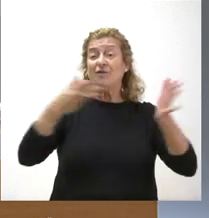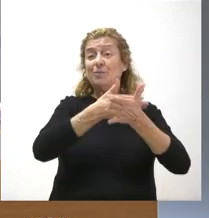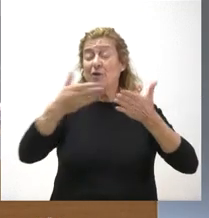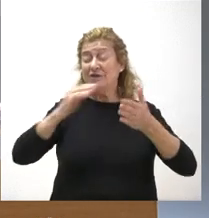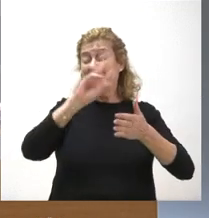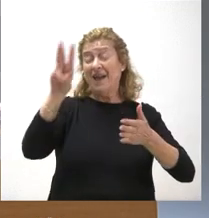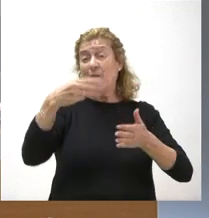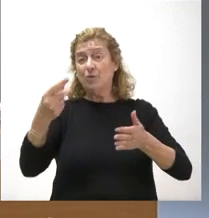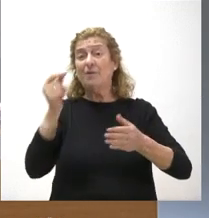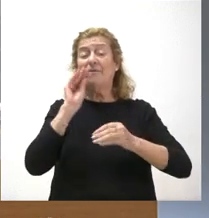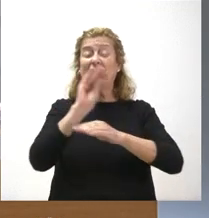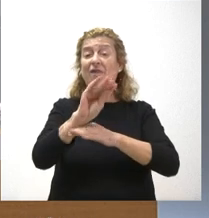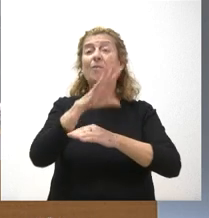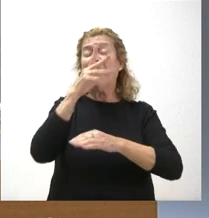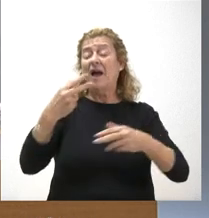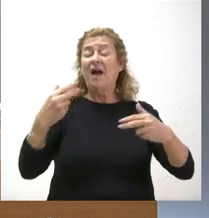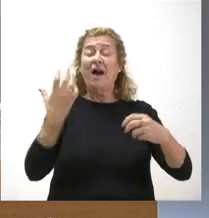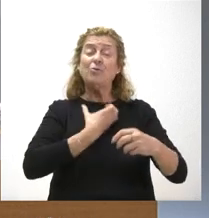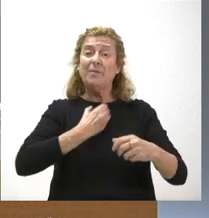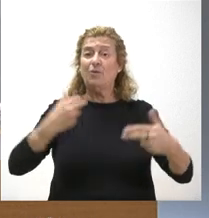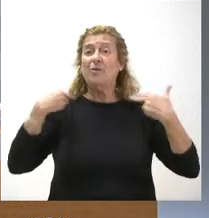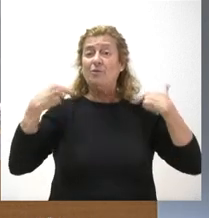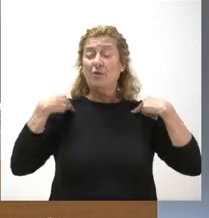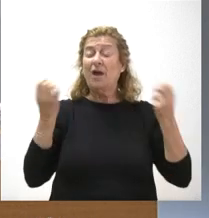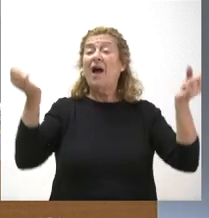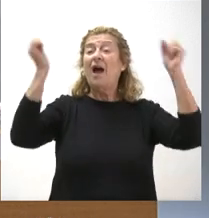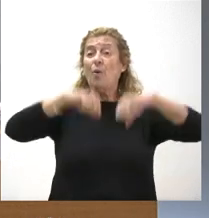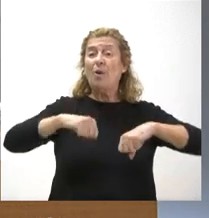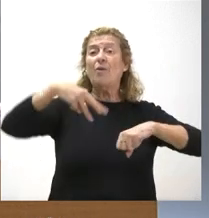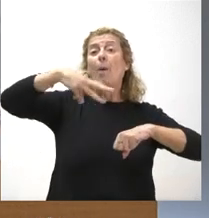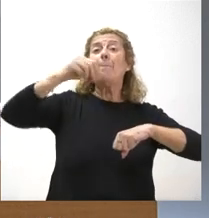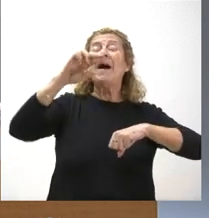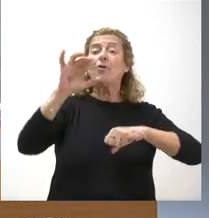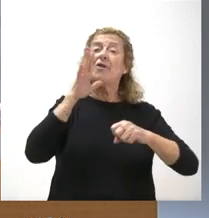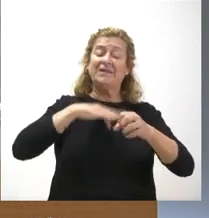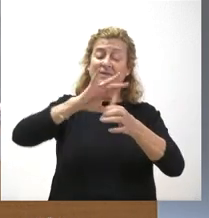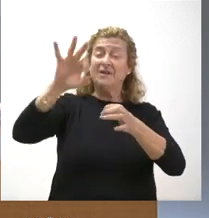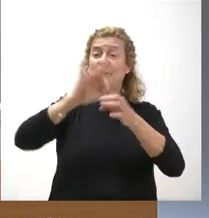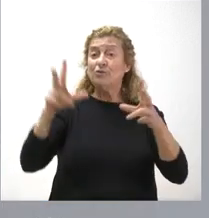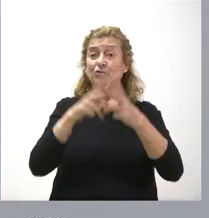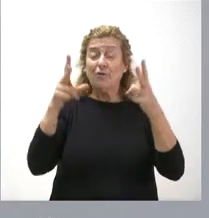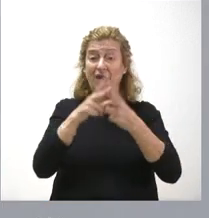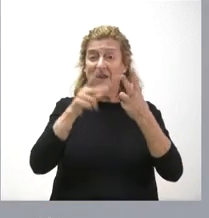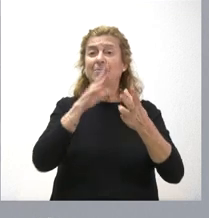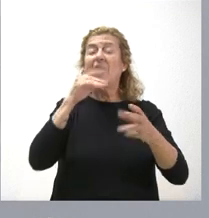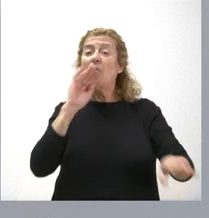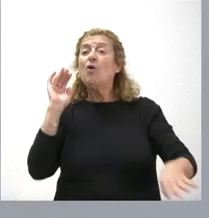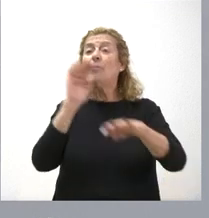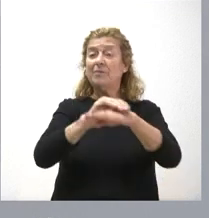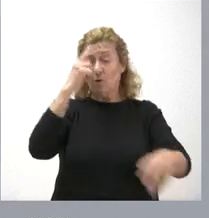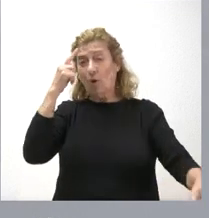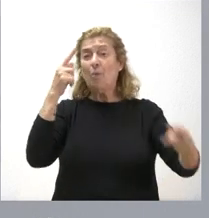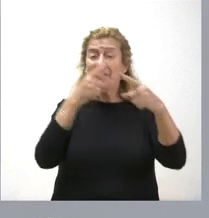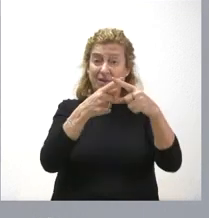para ayuntamientos y diputaciones del Acuerdo Marco de Servicios Sociales, que trata de afianzar precisamente el cumplimiento de los objetivos